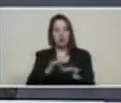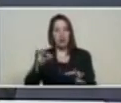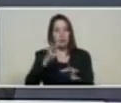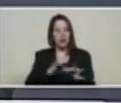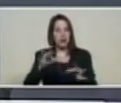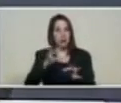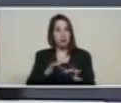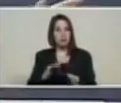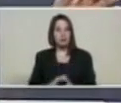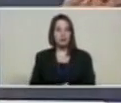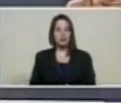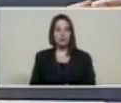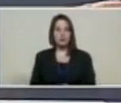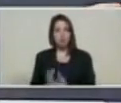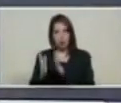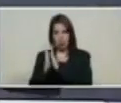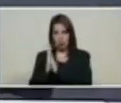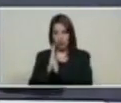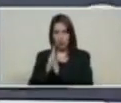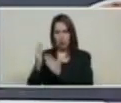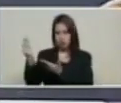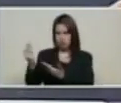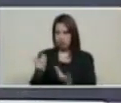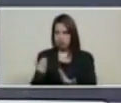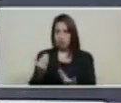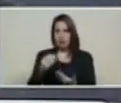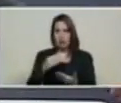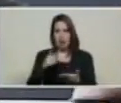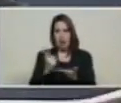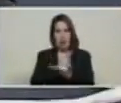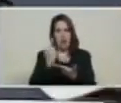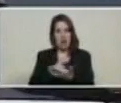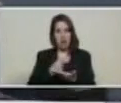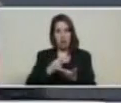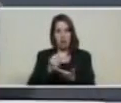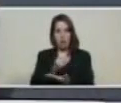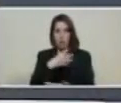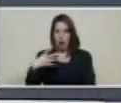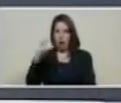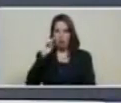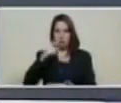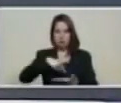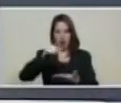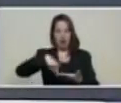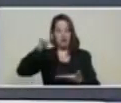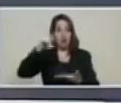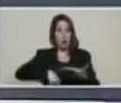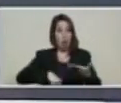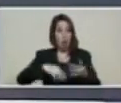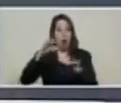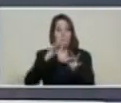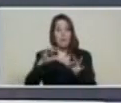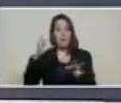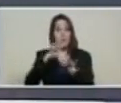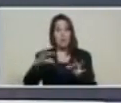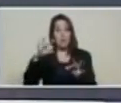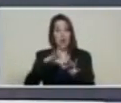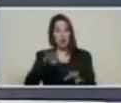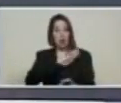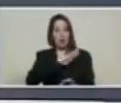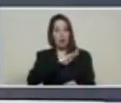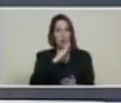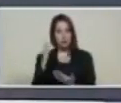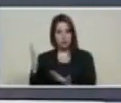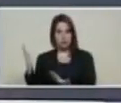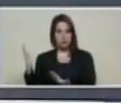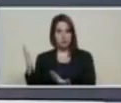Por favor, superintendente, voy a proceder a firmar el nuevo libro